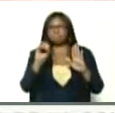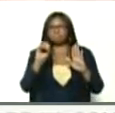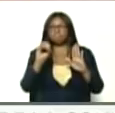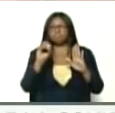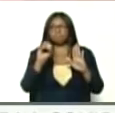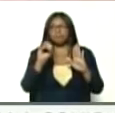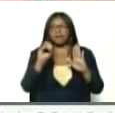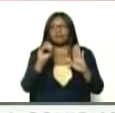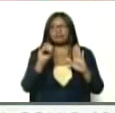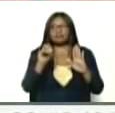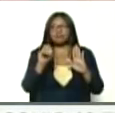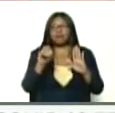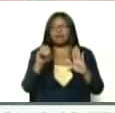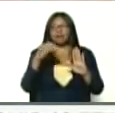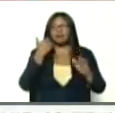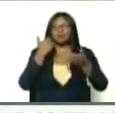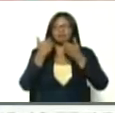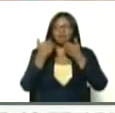habitantes,